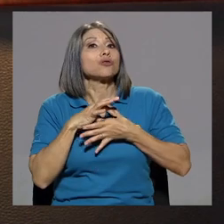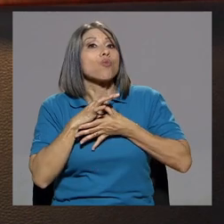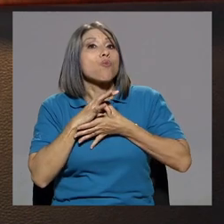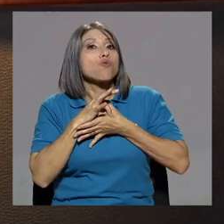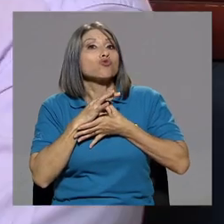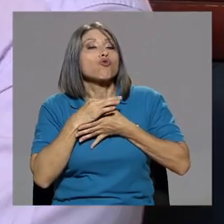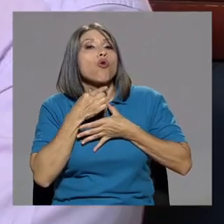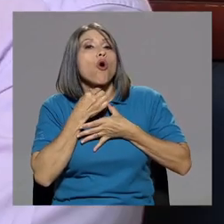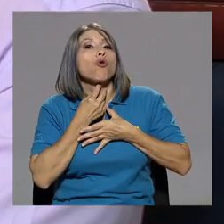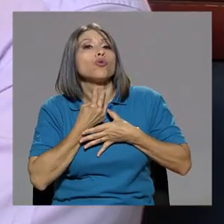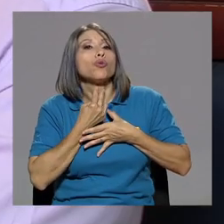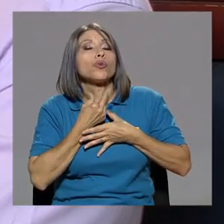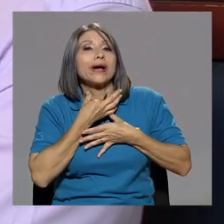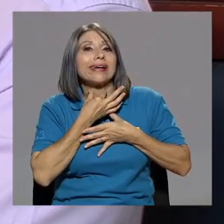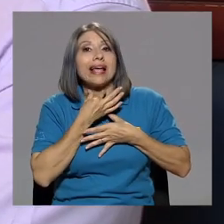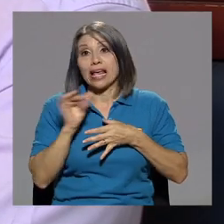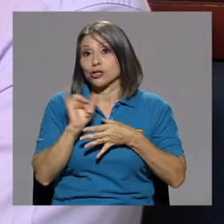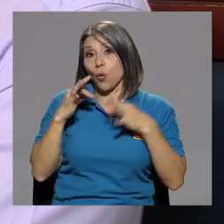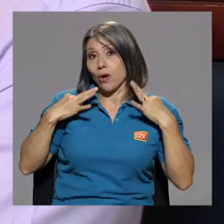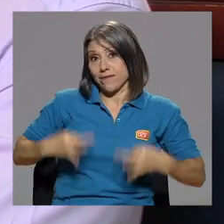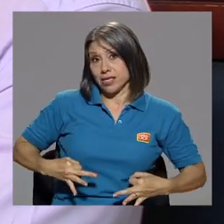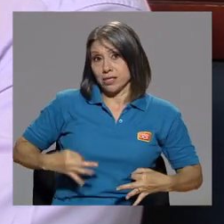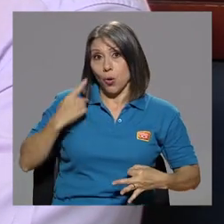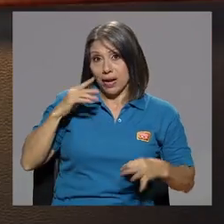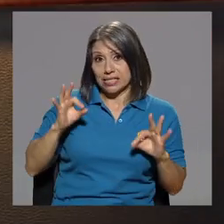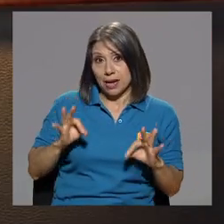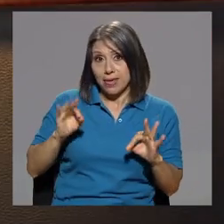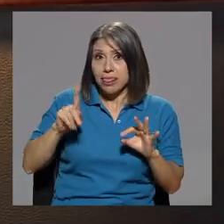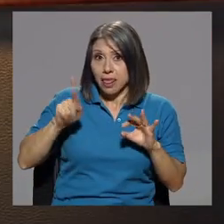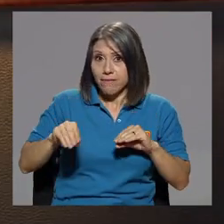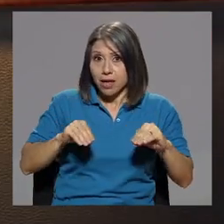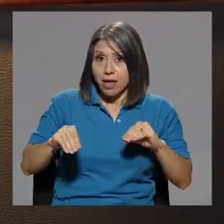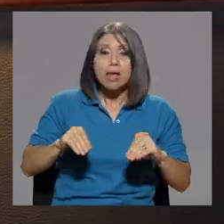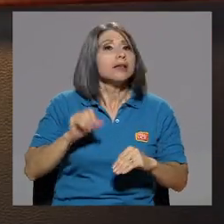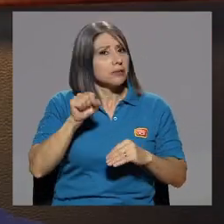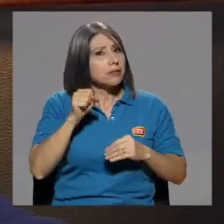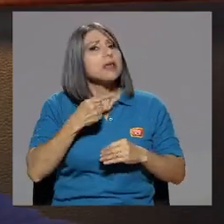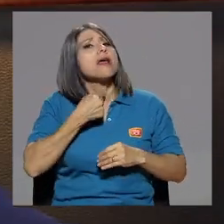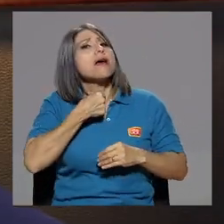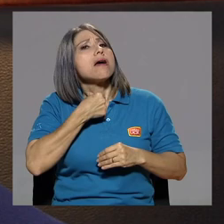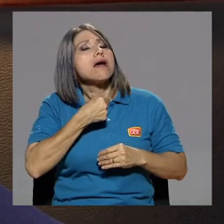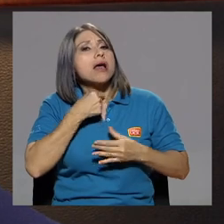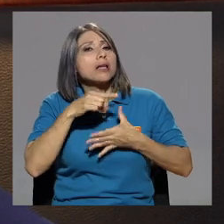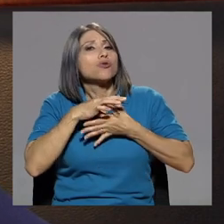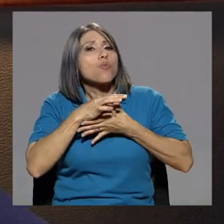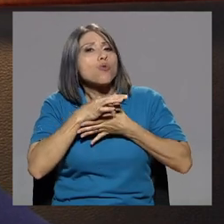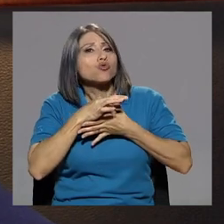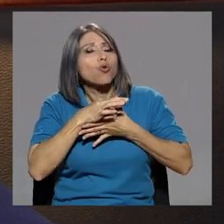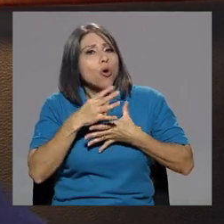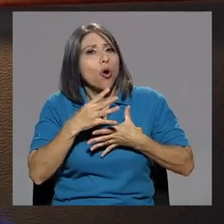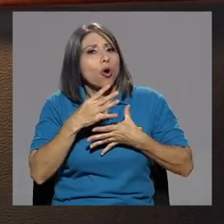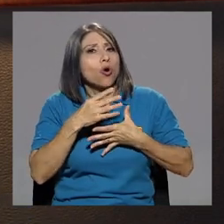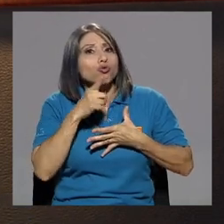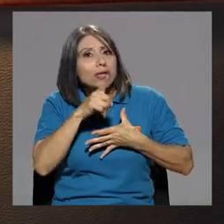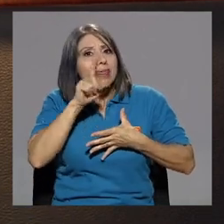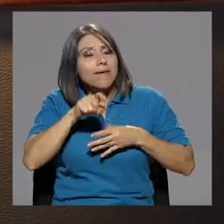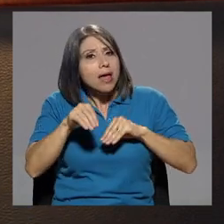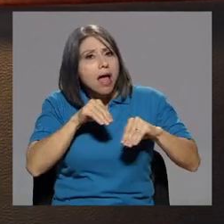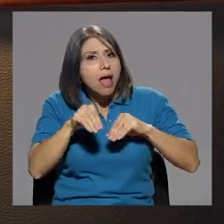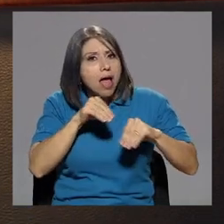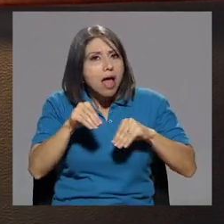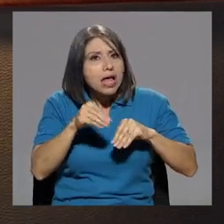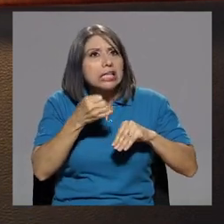Es como el físico, para estar bien hay que hacer ejercicio. Así es, es un músculo y usted tiene que estarlo porque se atrofia.